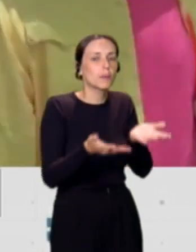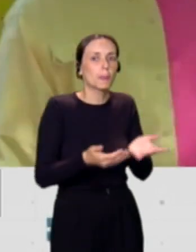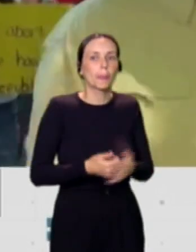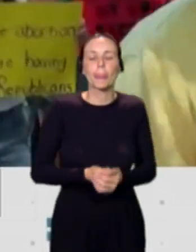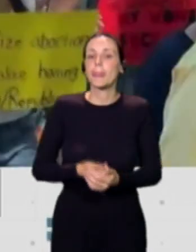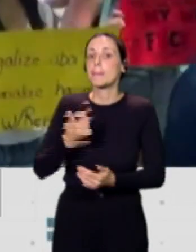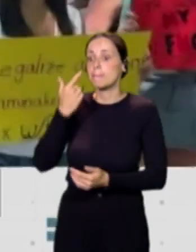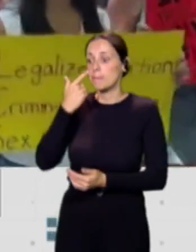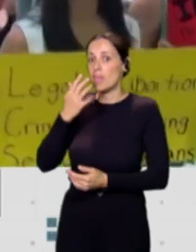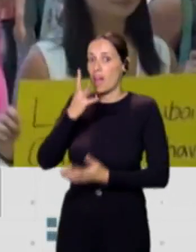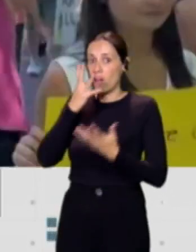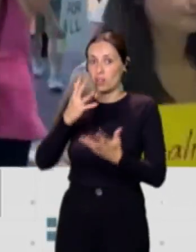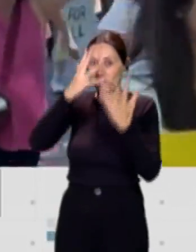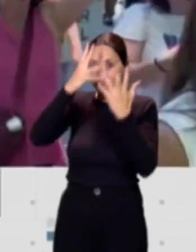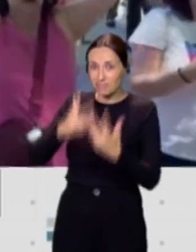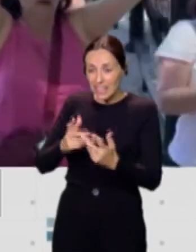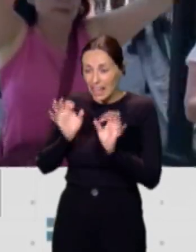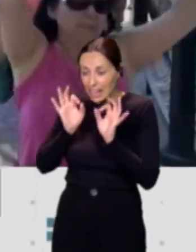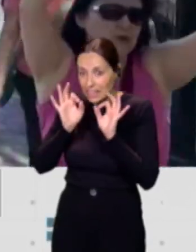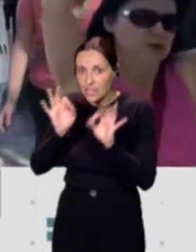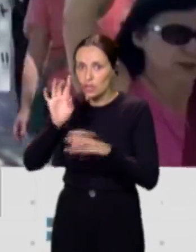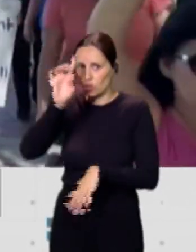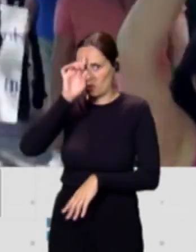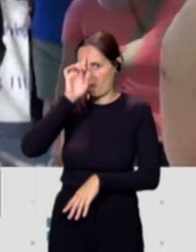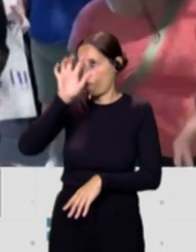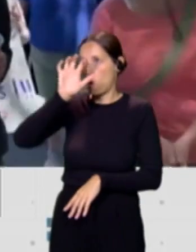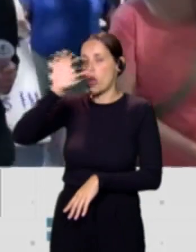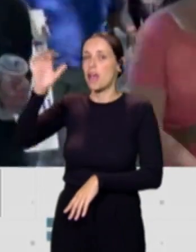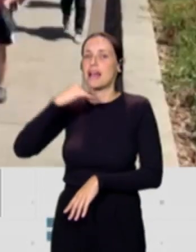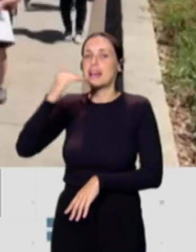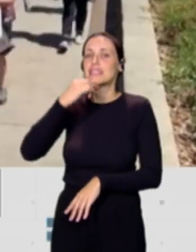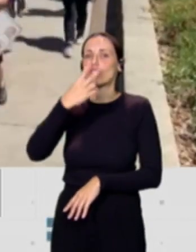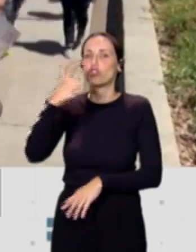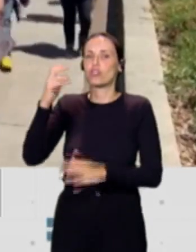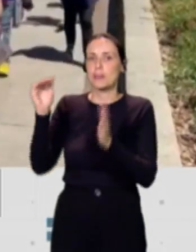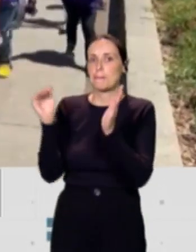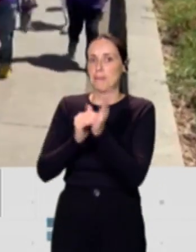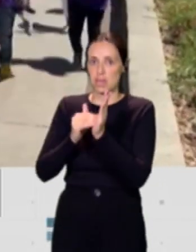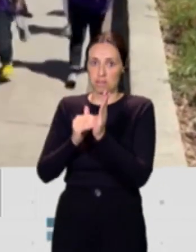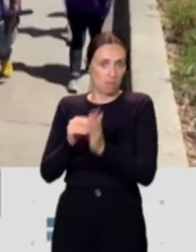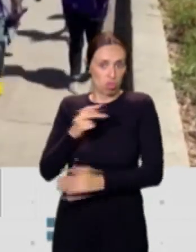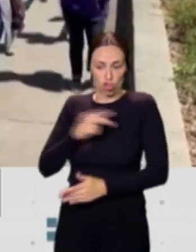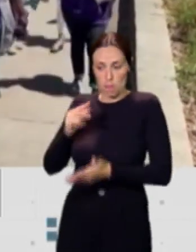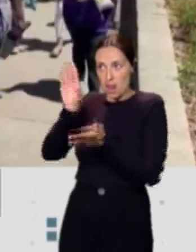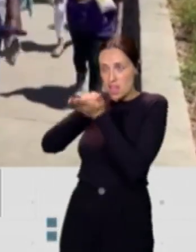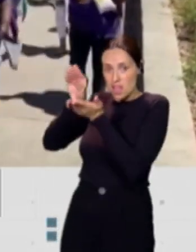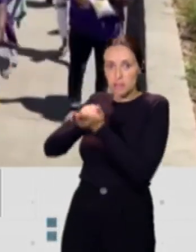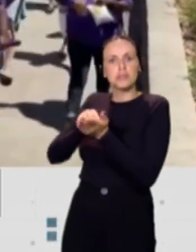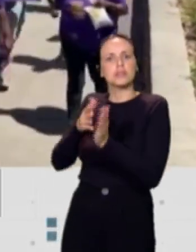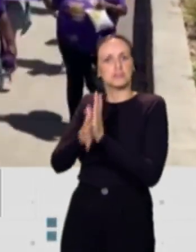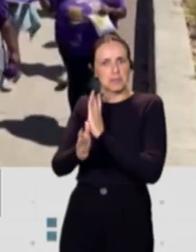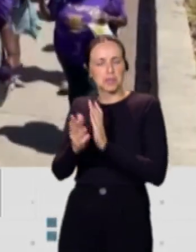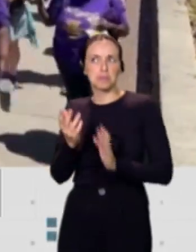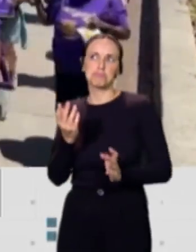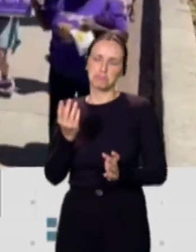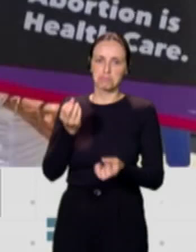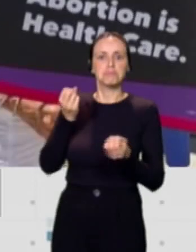Las firmas que llevamos, las exactas no sabemos. A nivel europeo, pasamos ya a las 200.000 en dos semanas. Es una cifra bastante